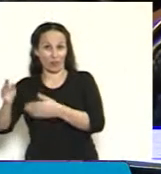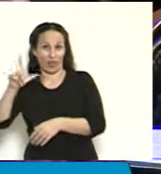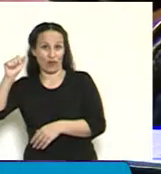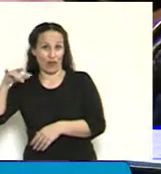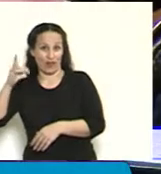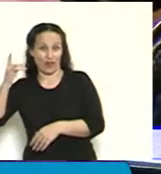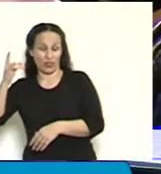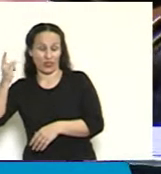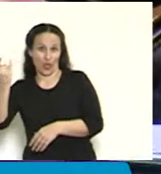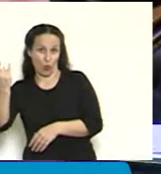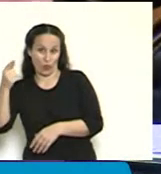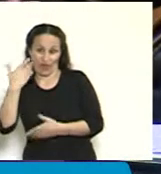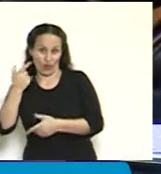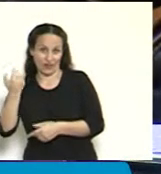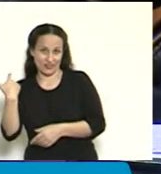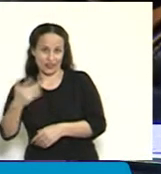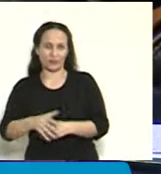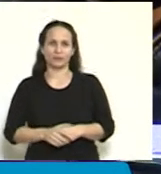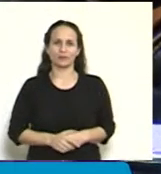No, más breve, Jorge, por favor.